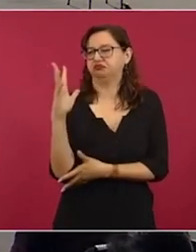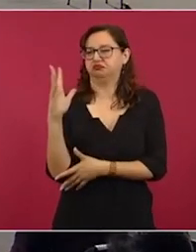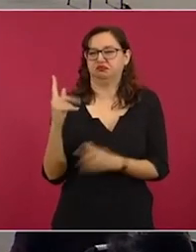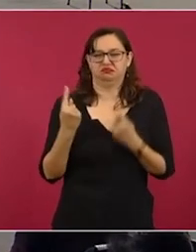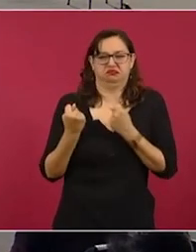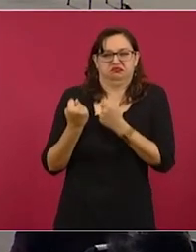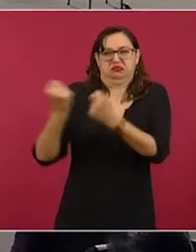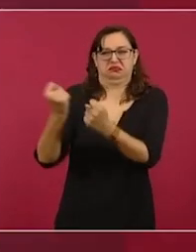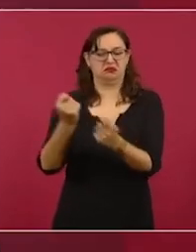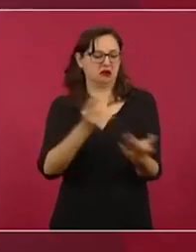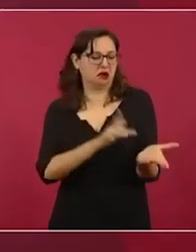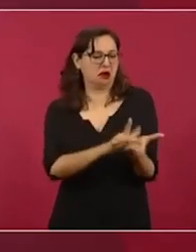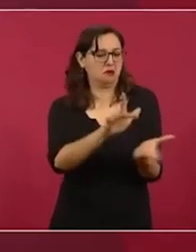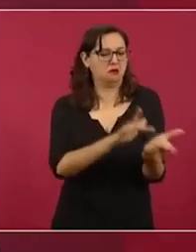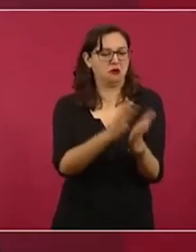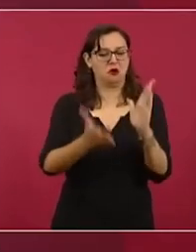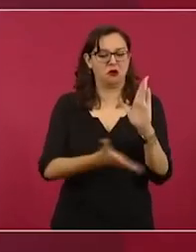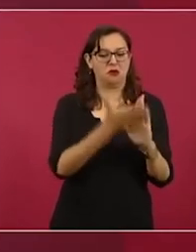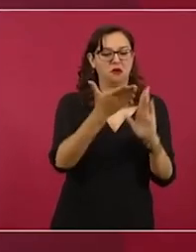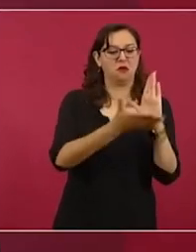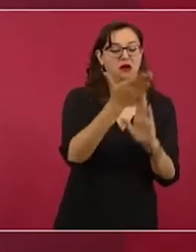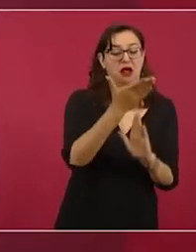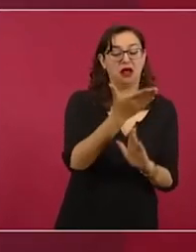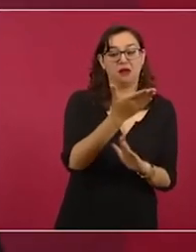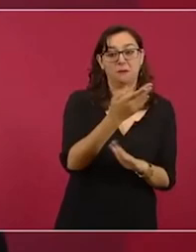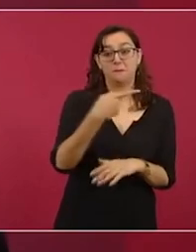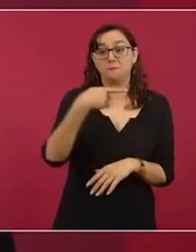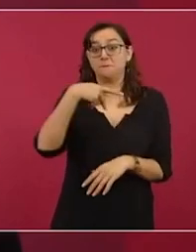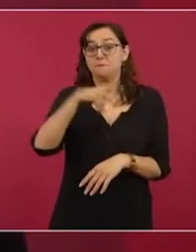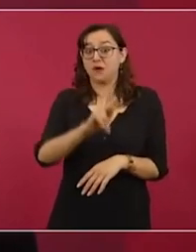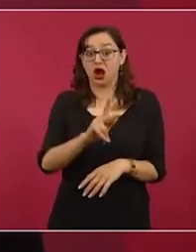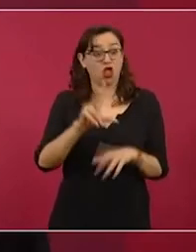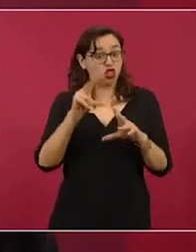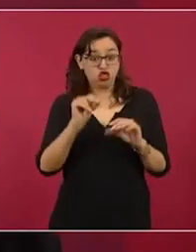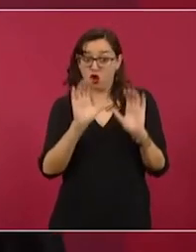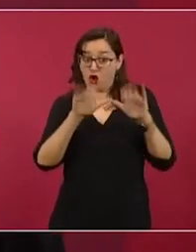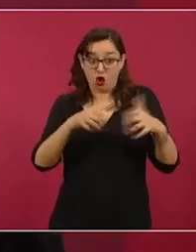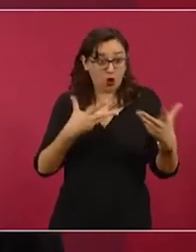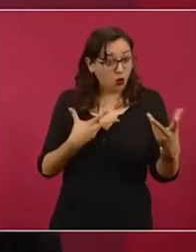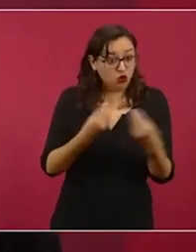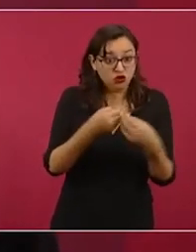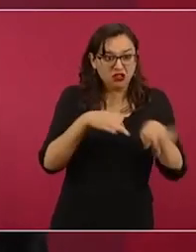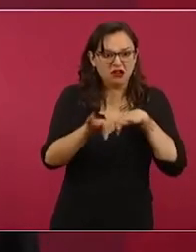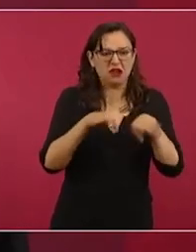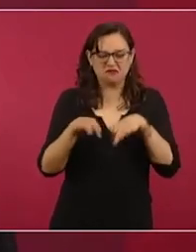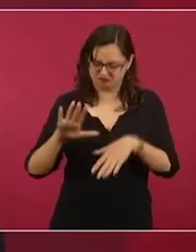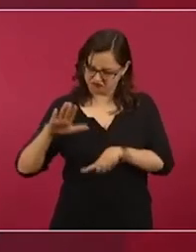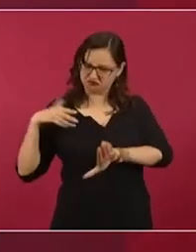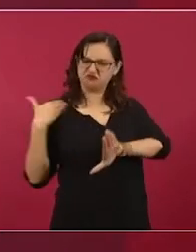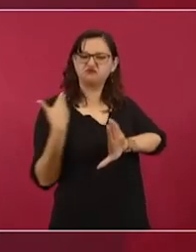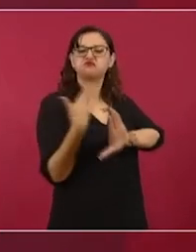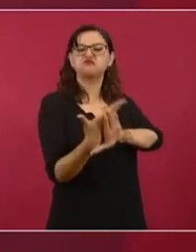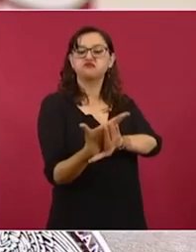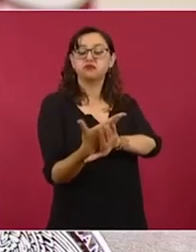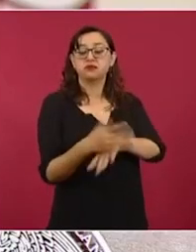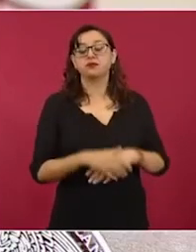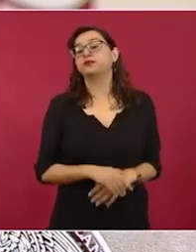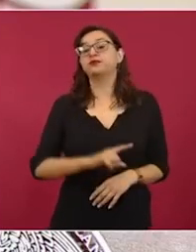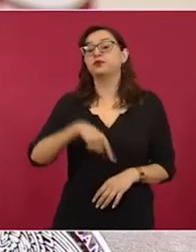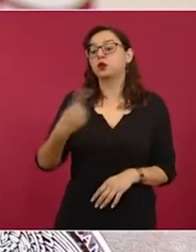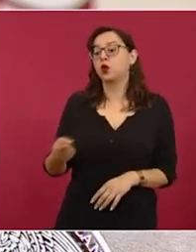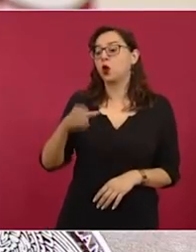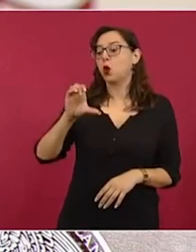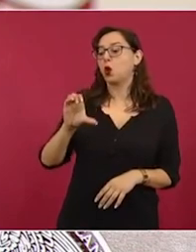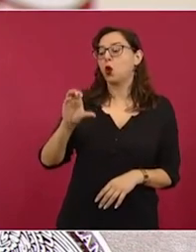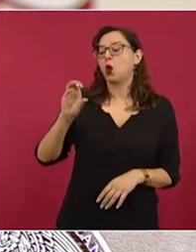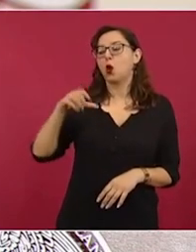de los críticos más beligerantes del Aeropuerto Internacional Felipe Ángeles. Pero más absurdos han